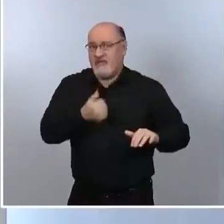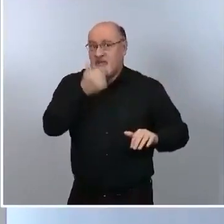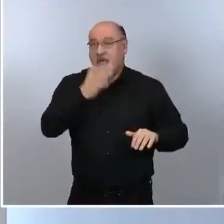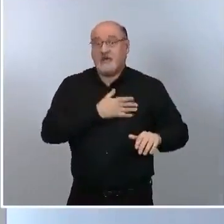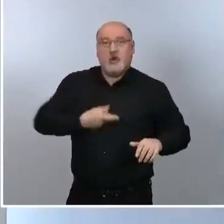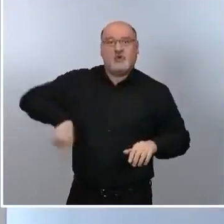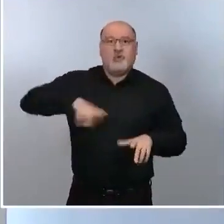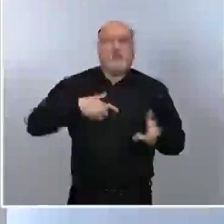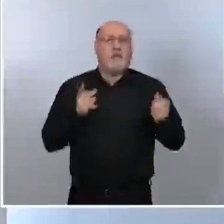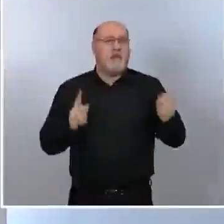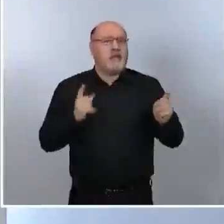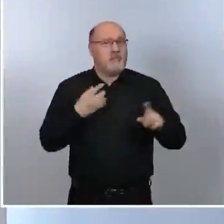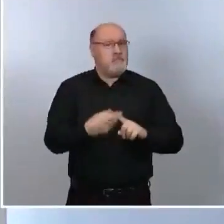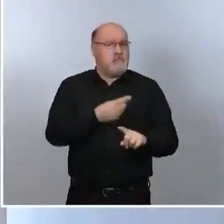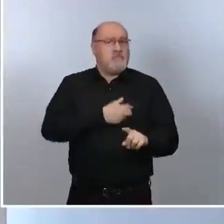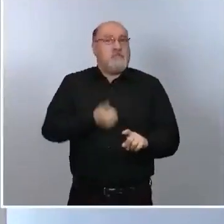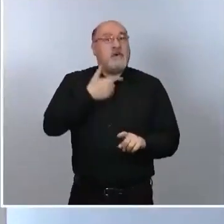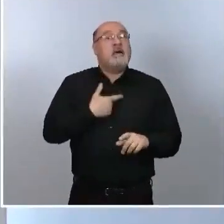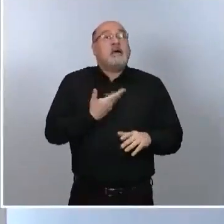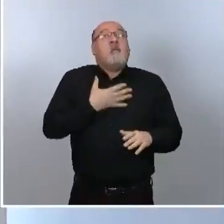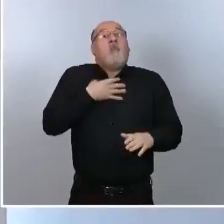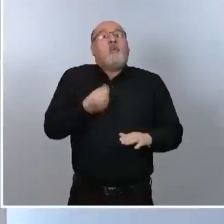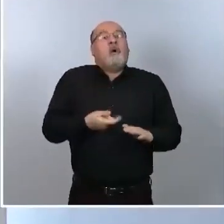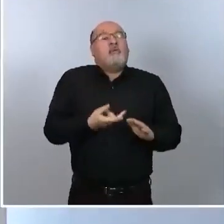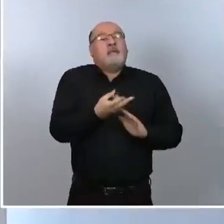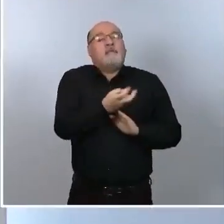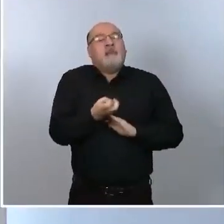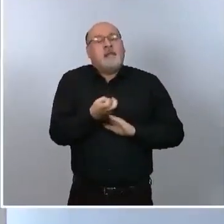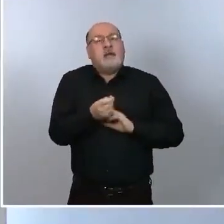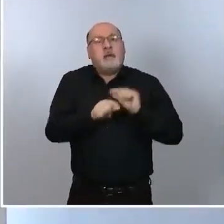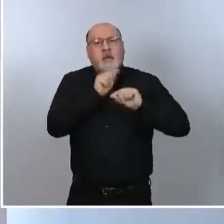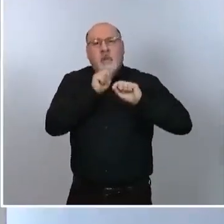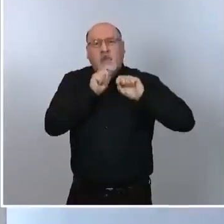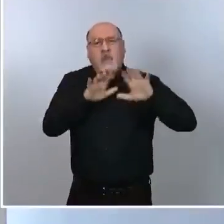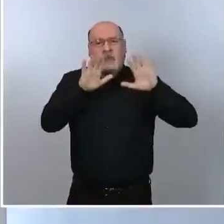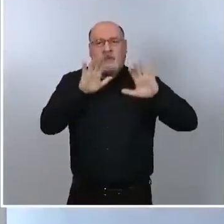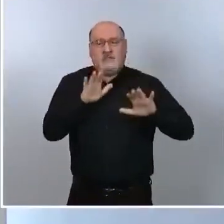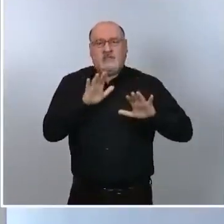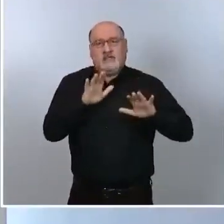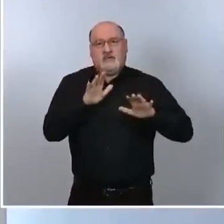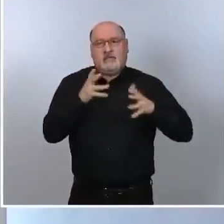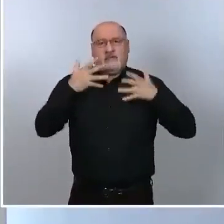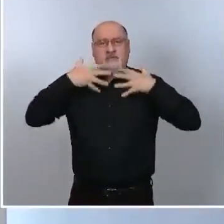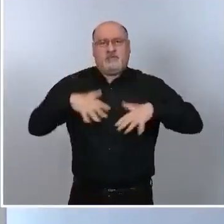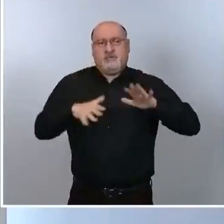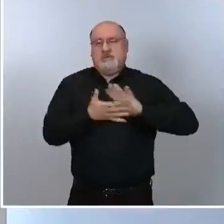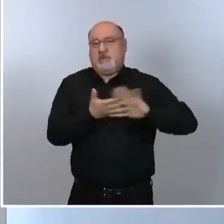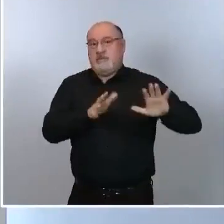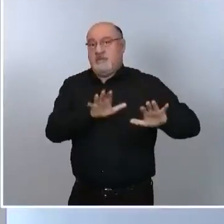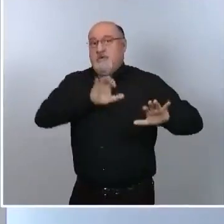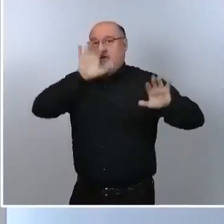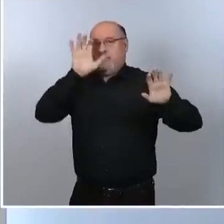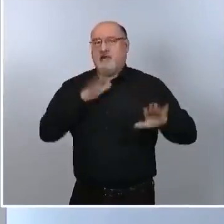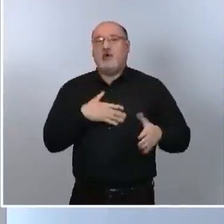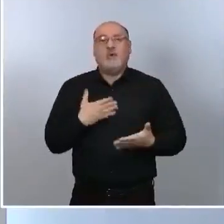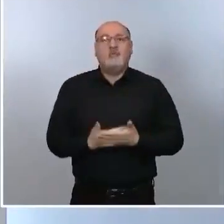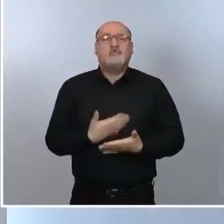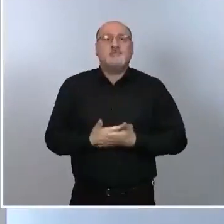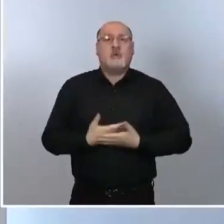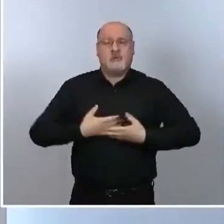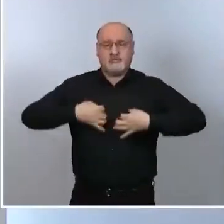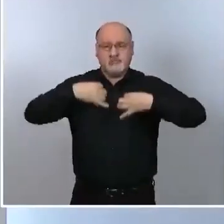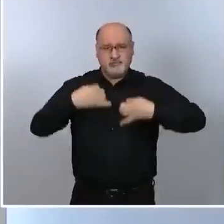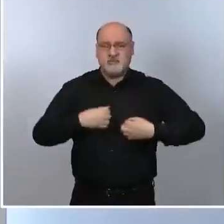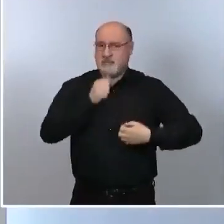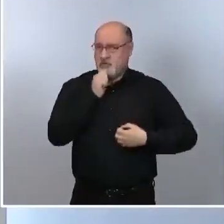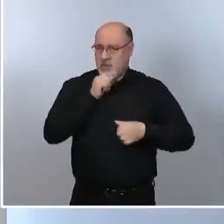también hay indicios que podría asociarse a una mayor virulencia. Esto quizás no con tanta, digamos, evidencia como la primera cuestión que les